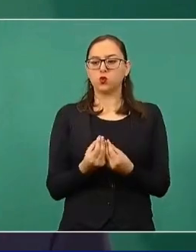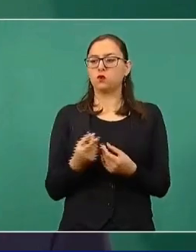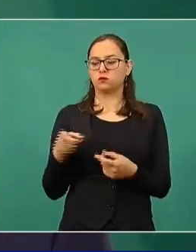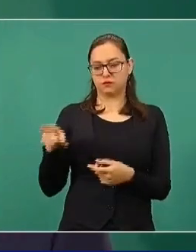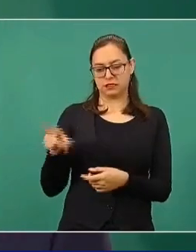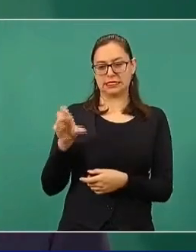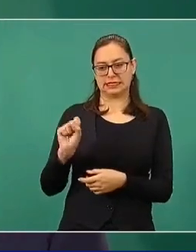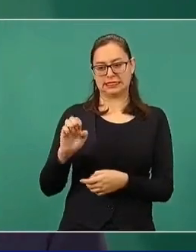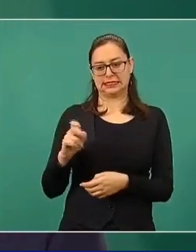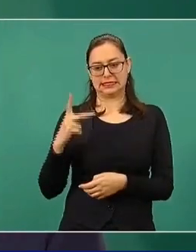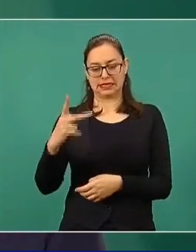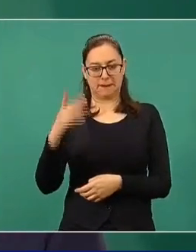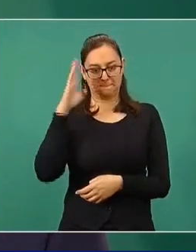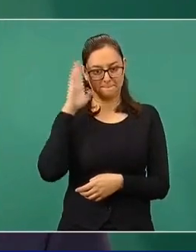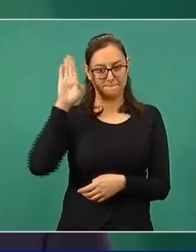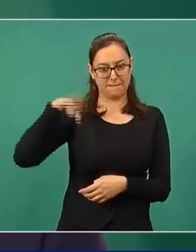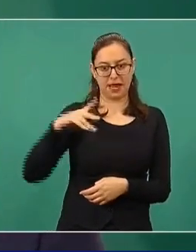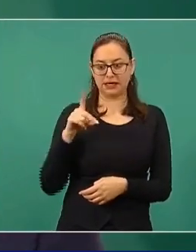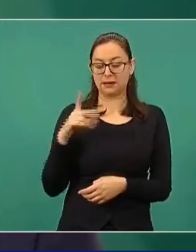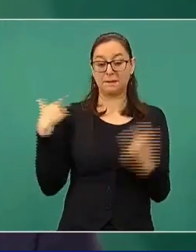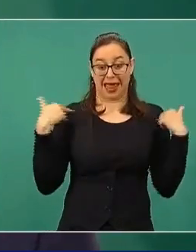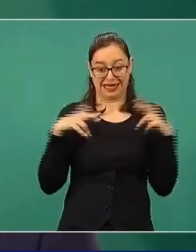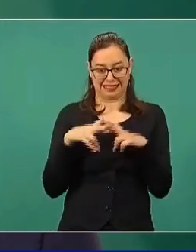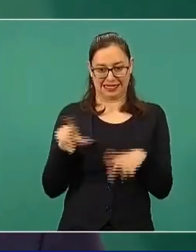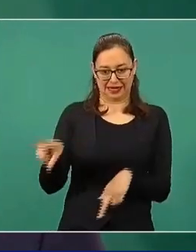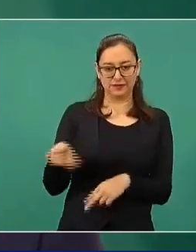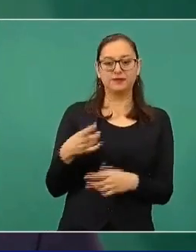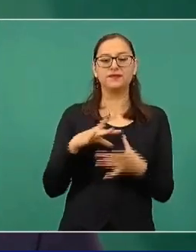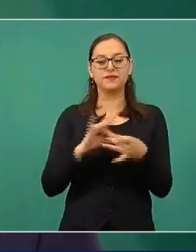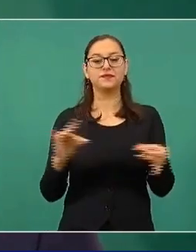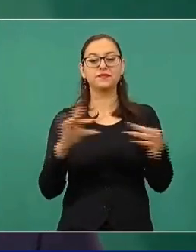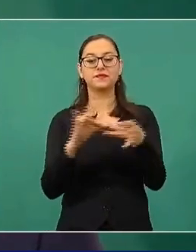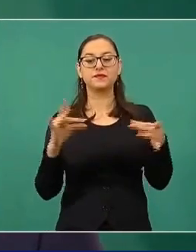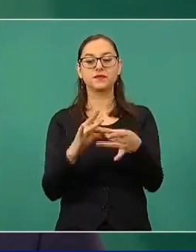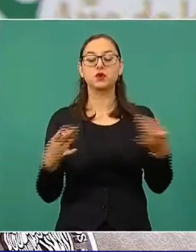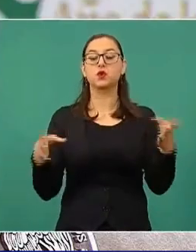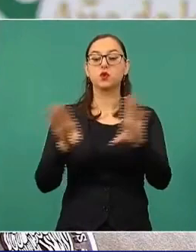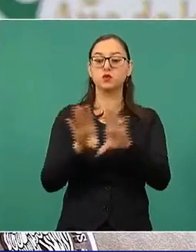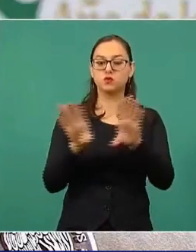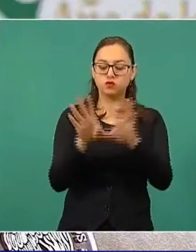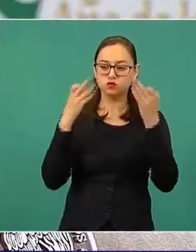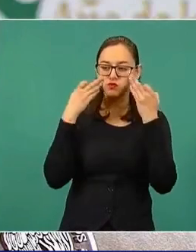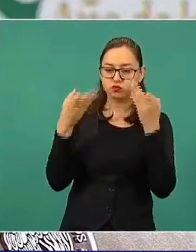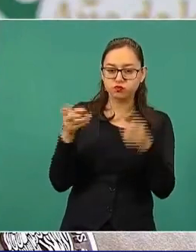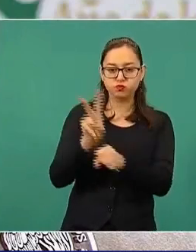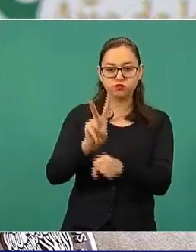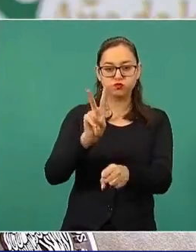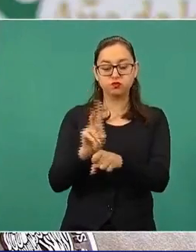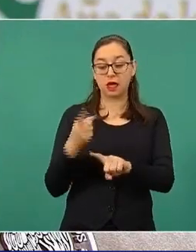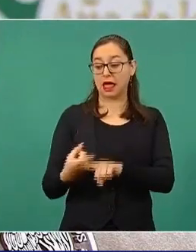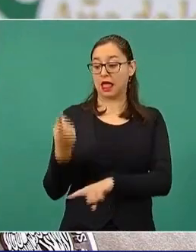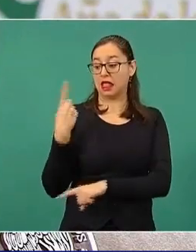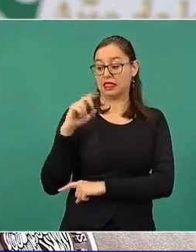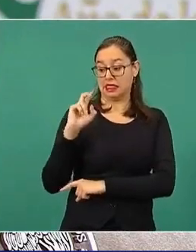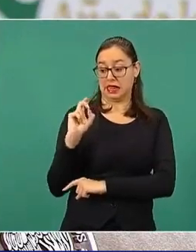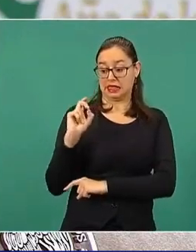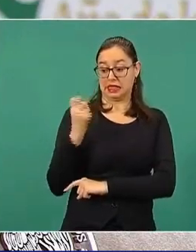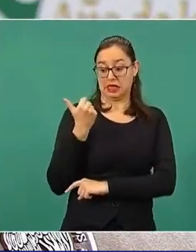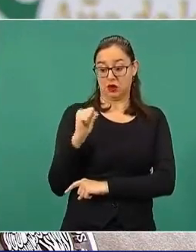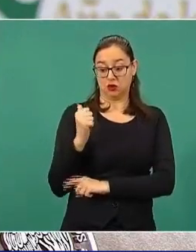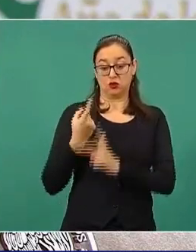Secretaría de Educación Pública en todo el país, podemos constatar que desde que se abrieron las aulas el 30 de agosto pasado,